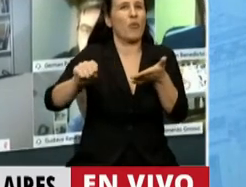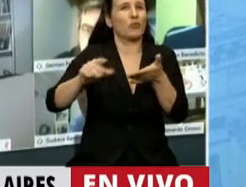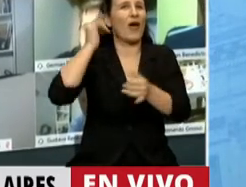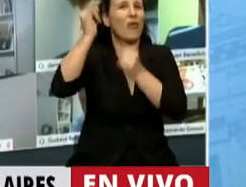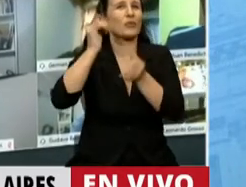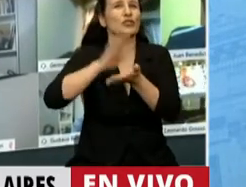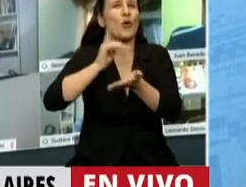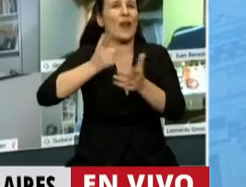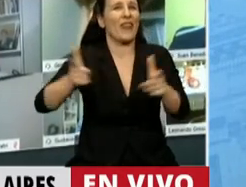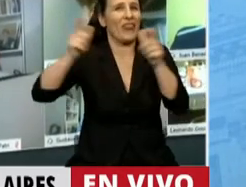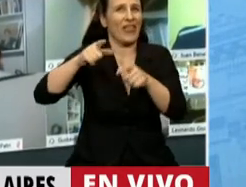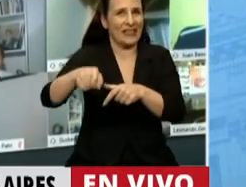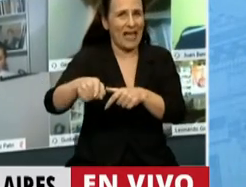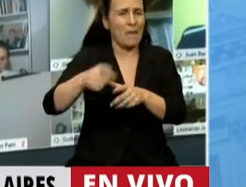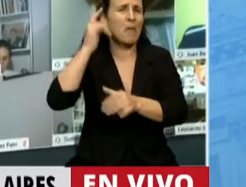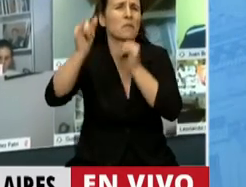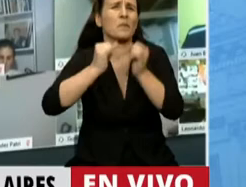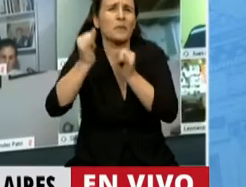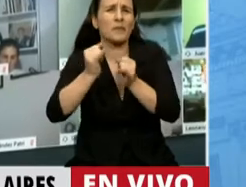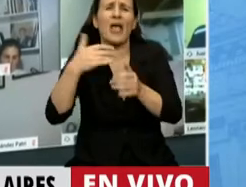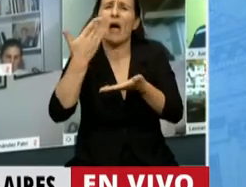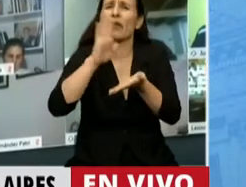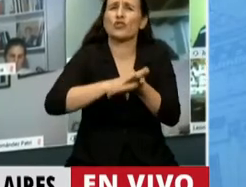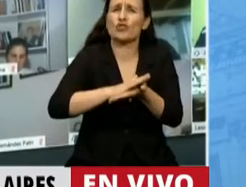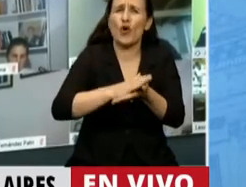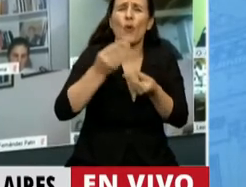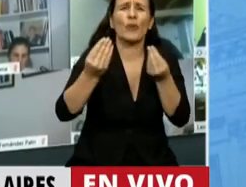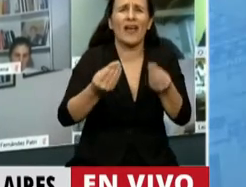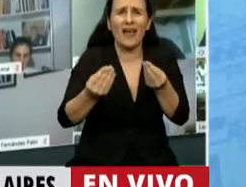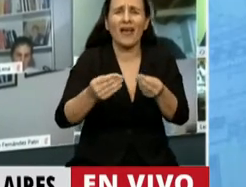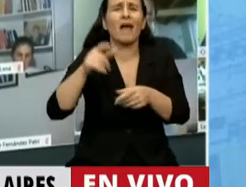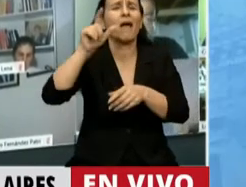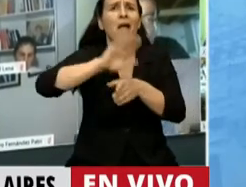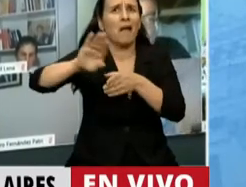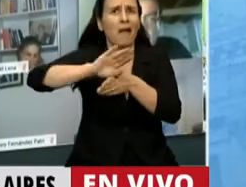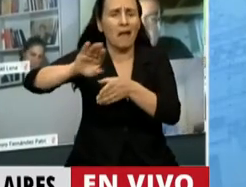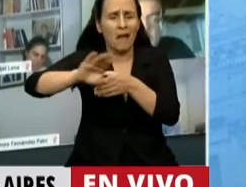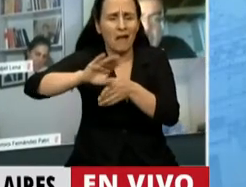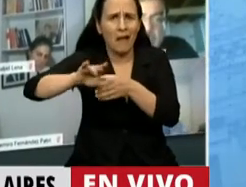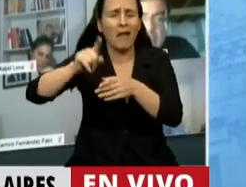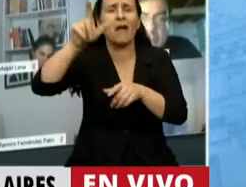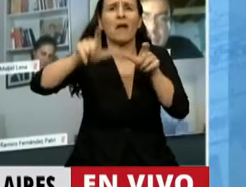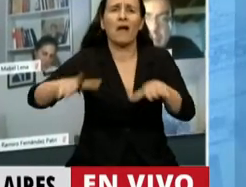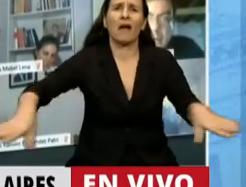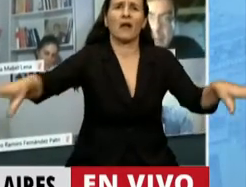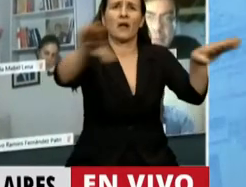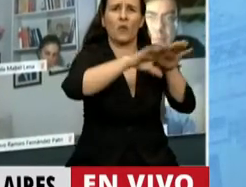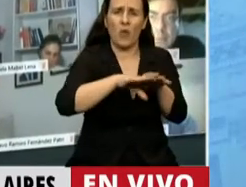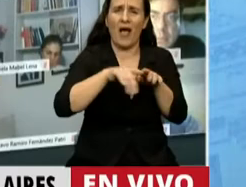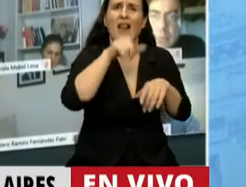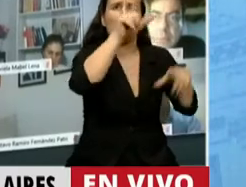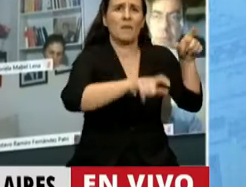dictamen hicieron hincapié la igualdad de trato entre los acreedores, igualdad de trato a los